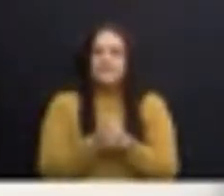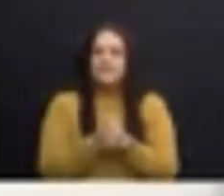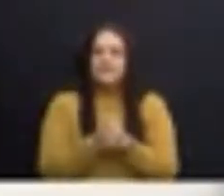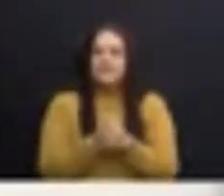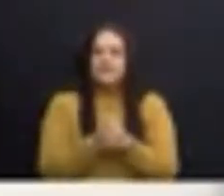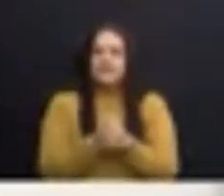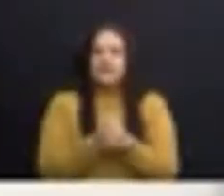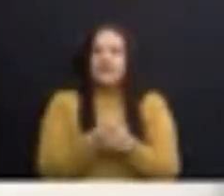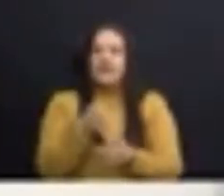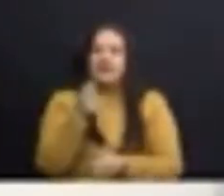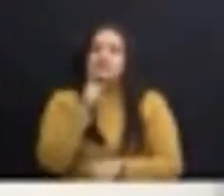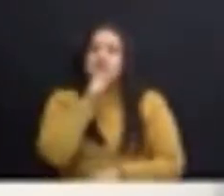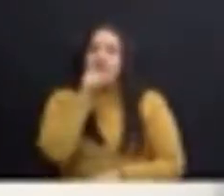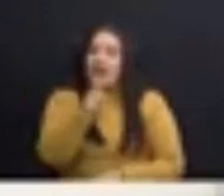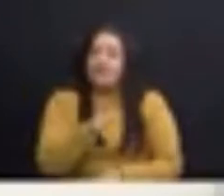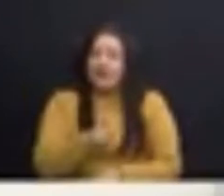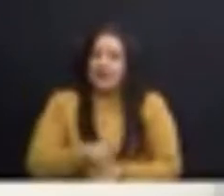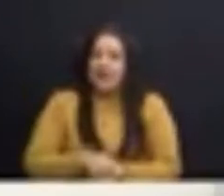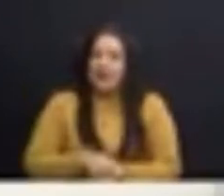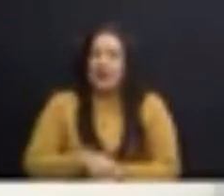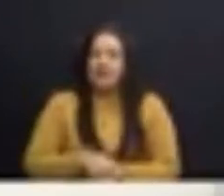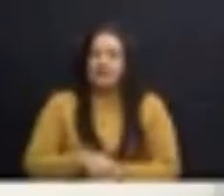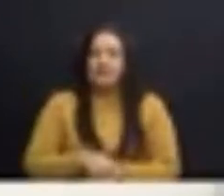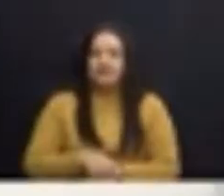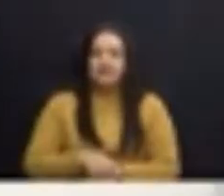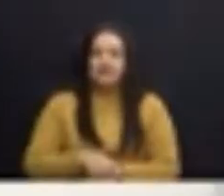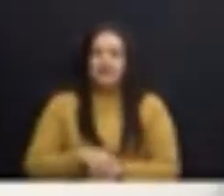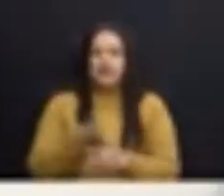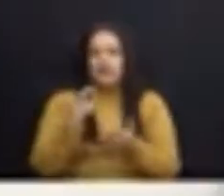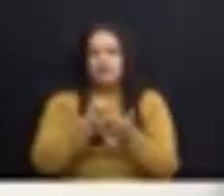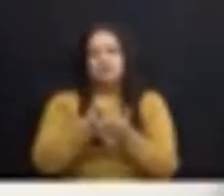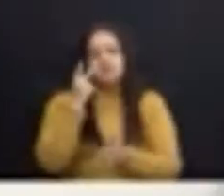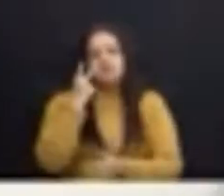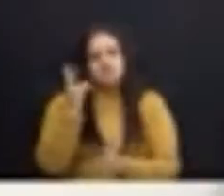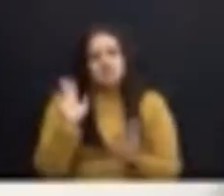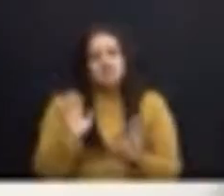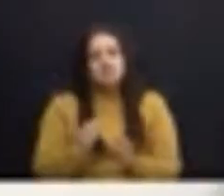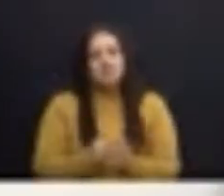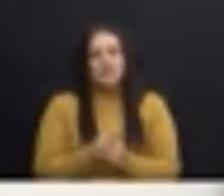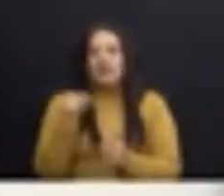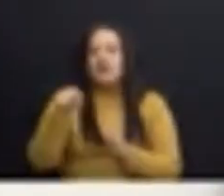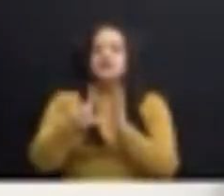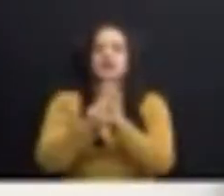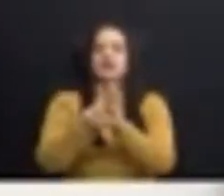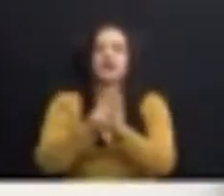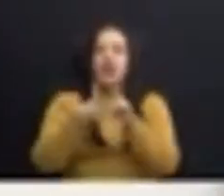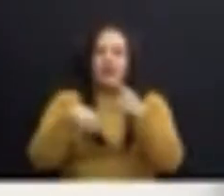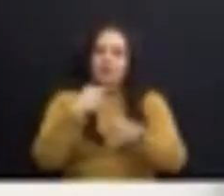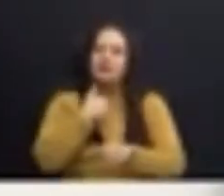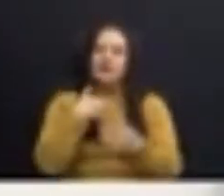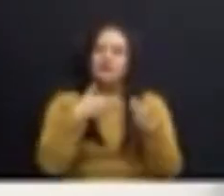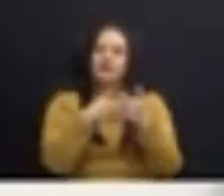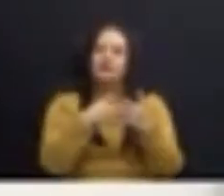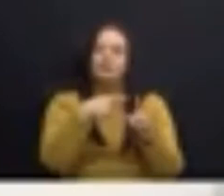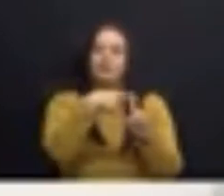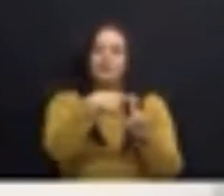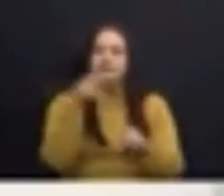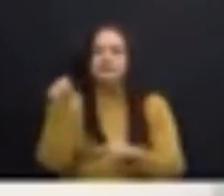si la realidad, y eso lo veremos, esta ley va a tener efectos positivos o no.